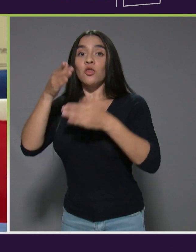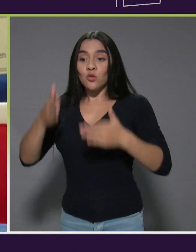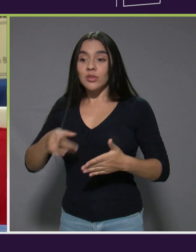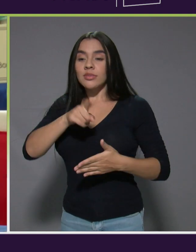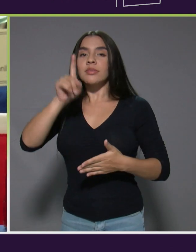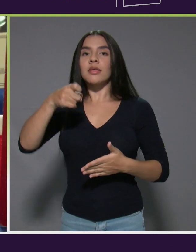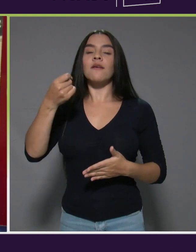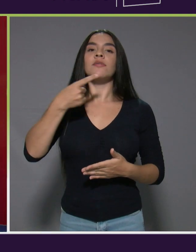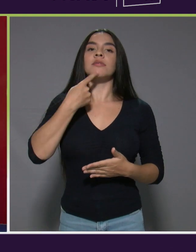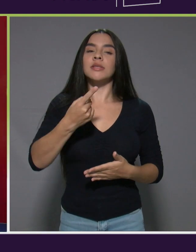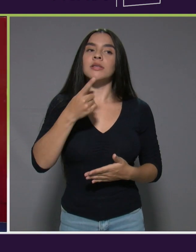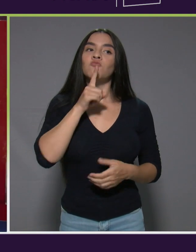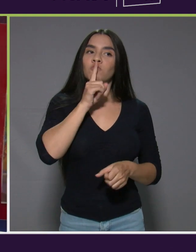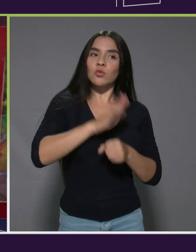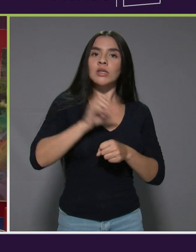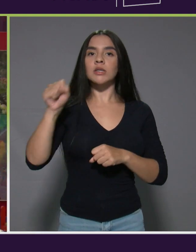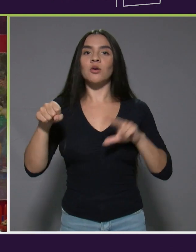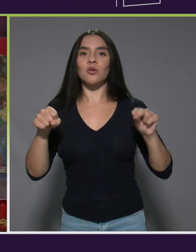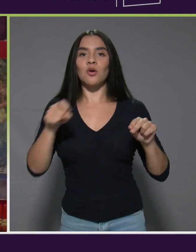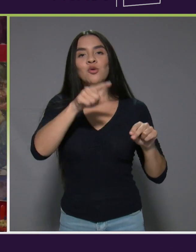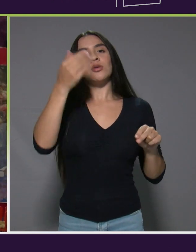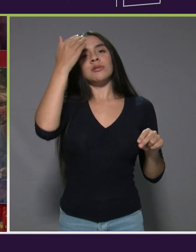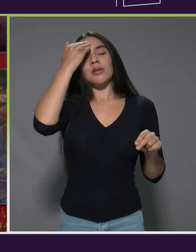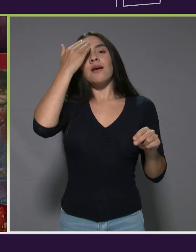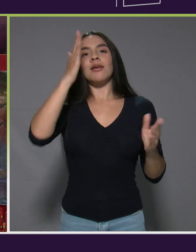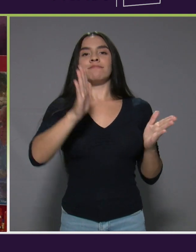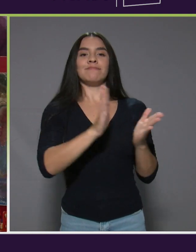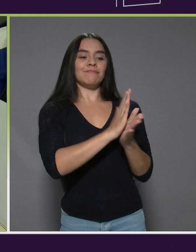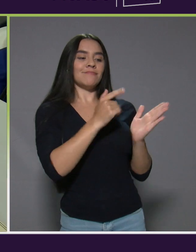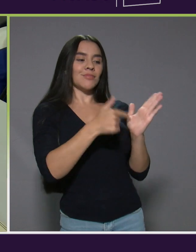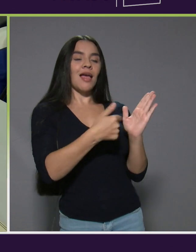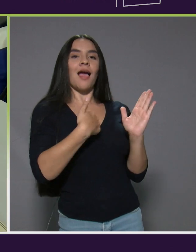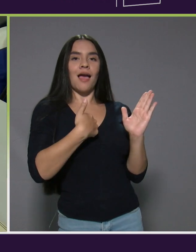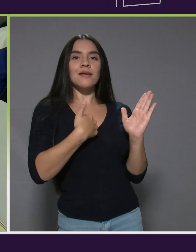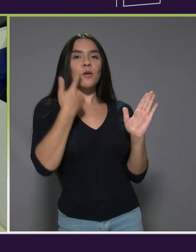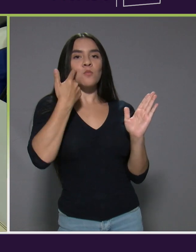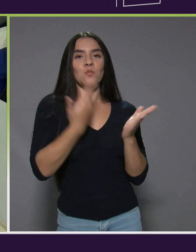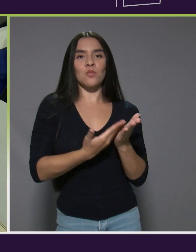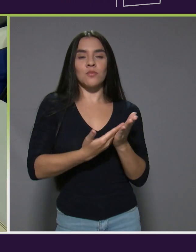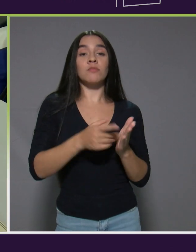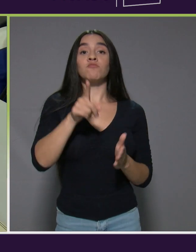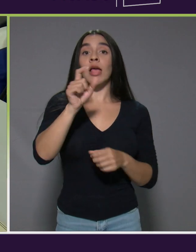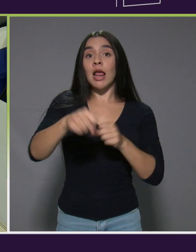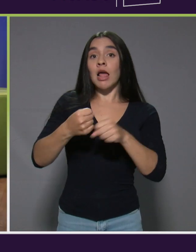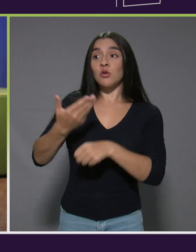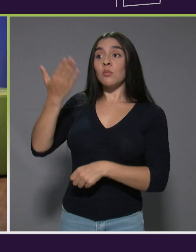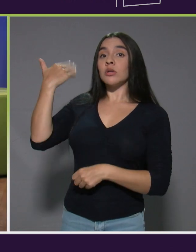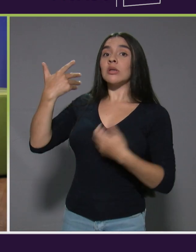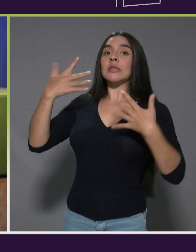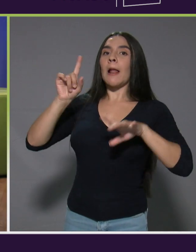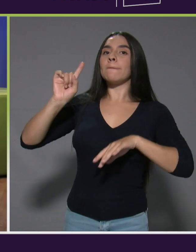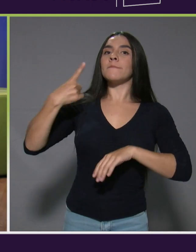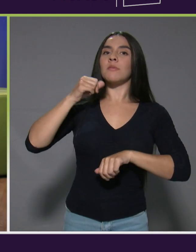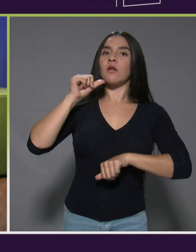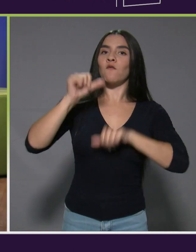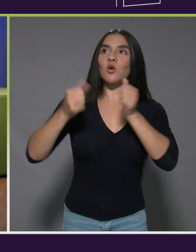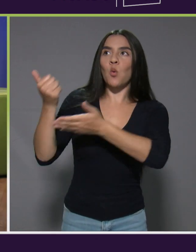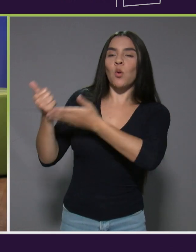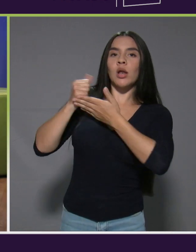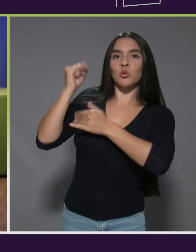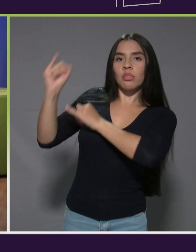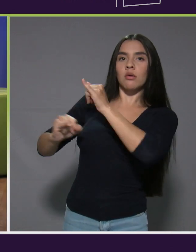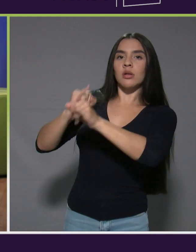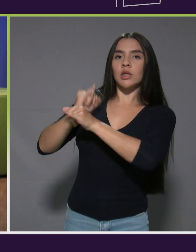verdad. Todo el mundo sabe que los papelitos hablan. Entonces, ya el año pasado hicimos el primer esfuerzo con ayuda internacional